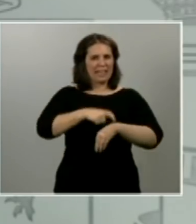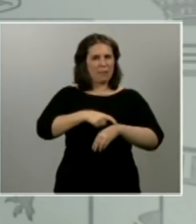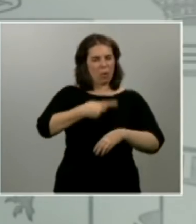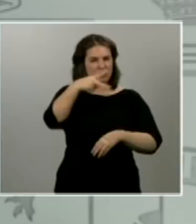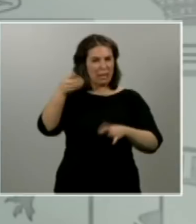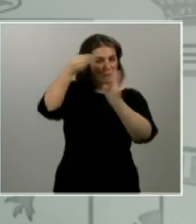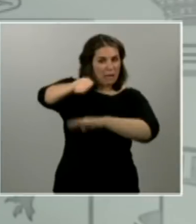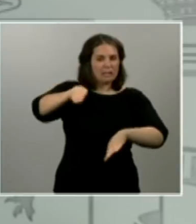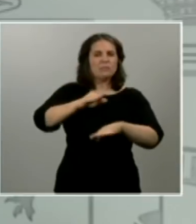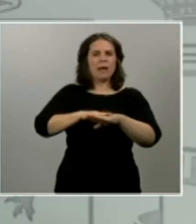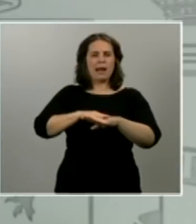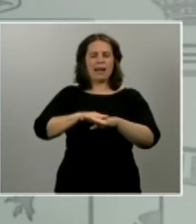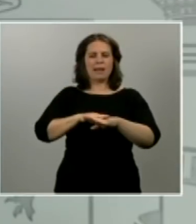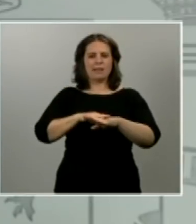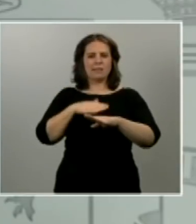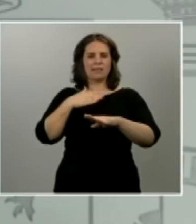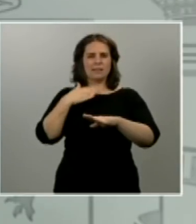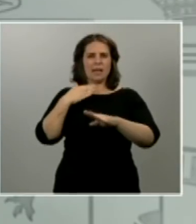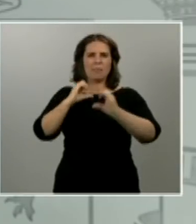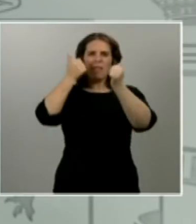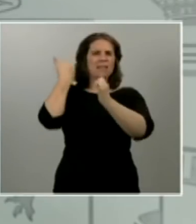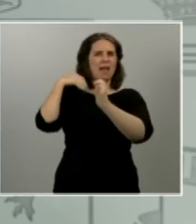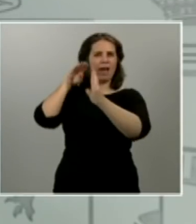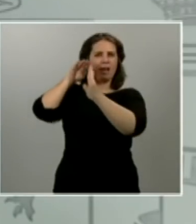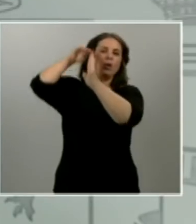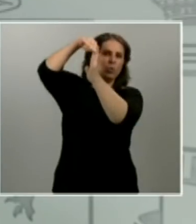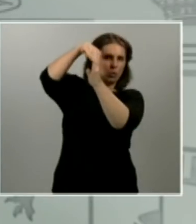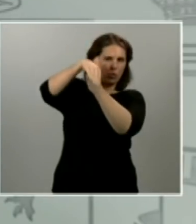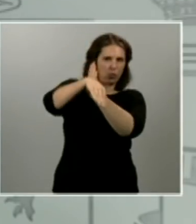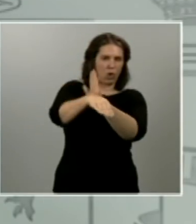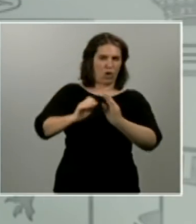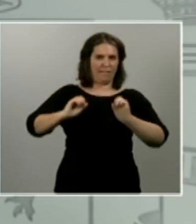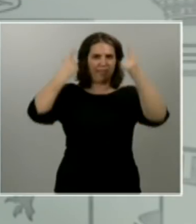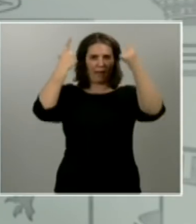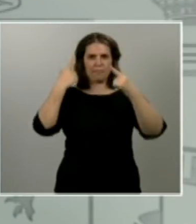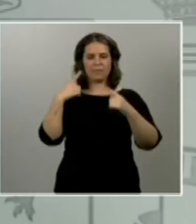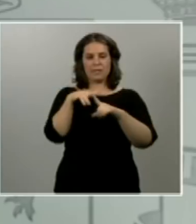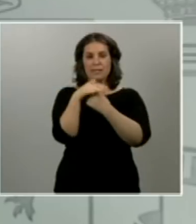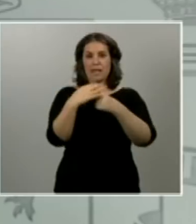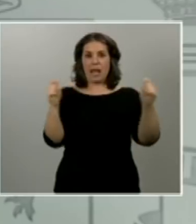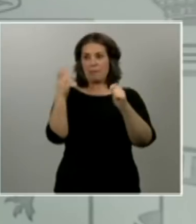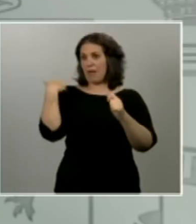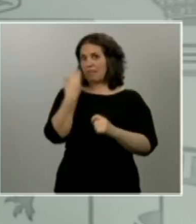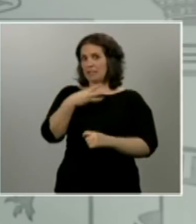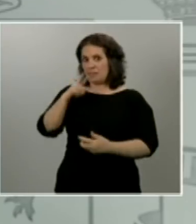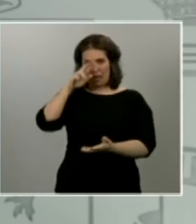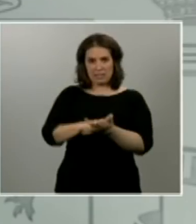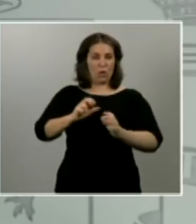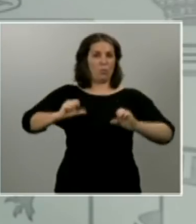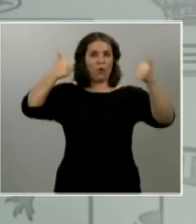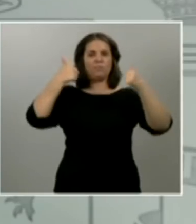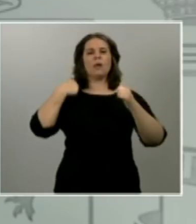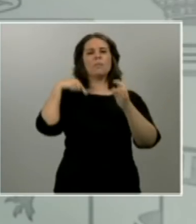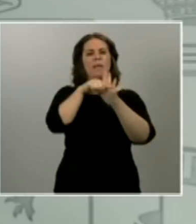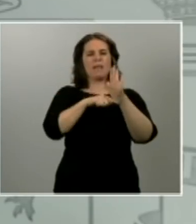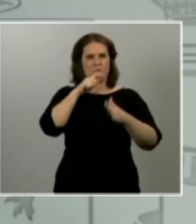iniciar la desescalada. La declaración del estado de alarma hace tres semanas incluía medidas muy duras, lo he dicho